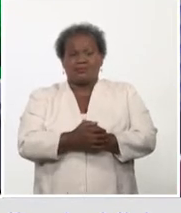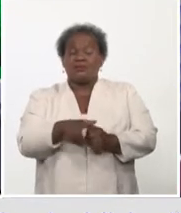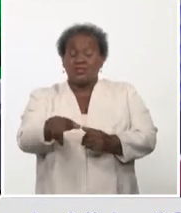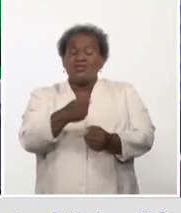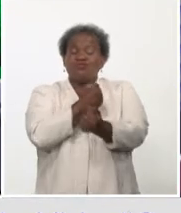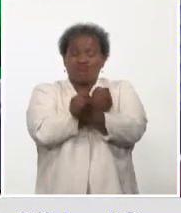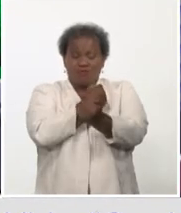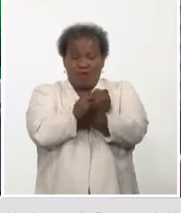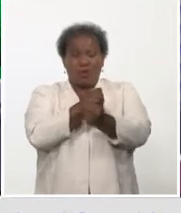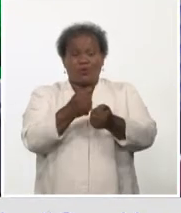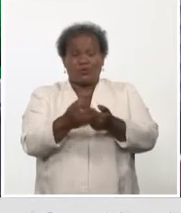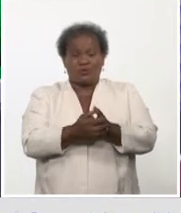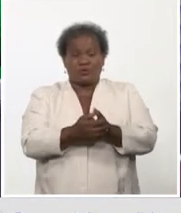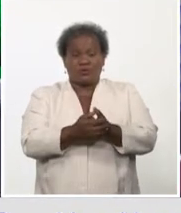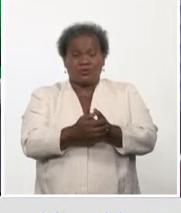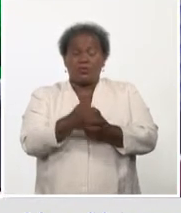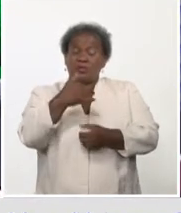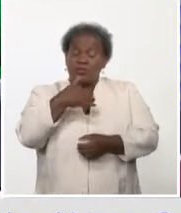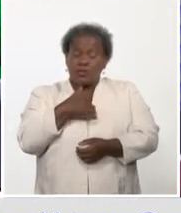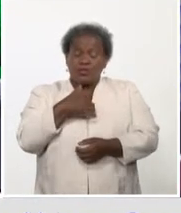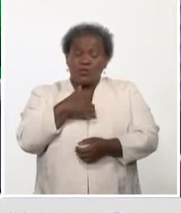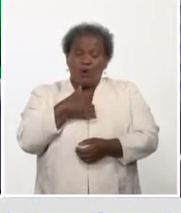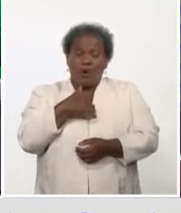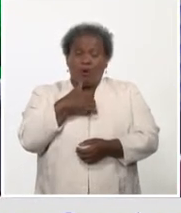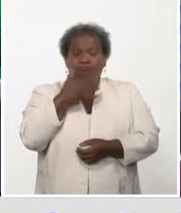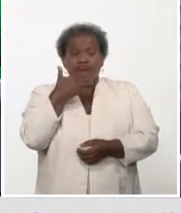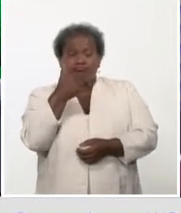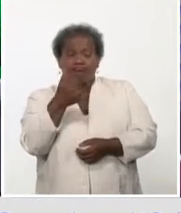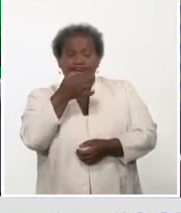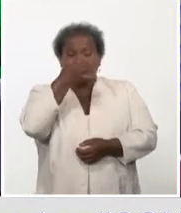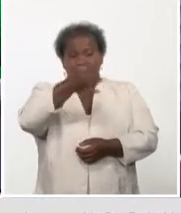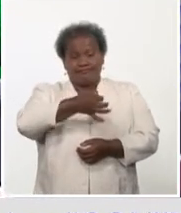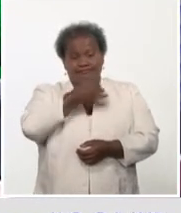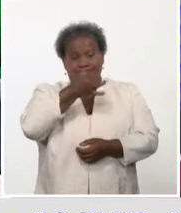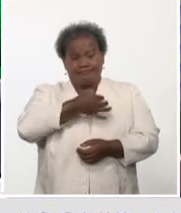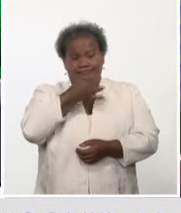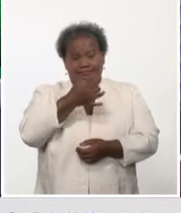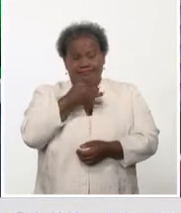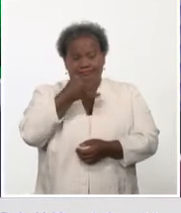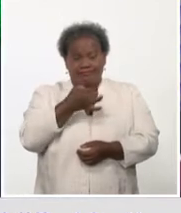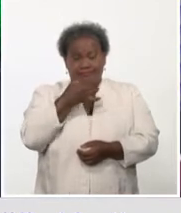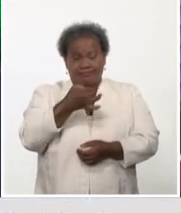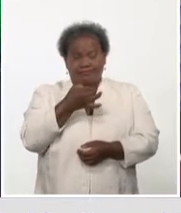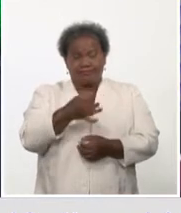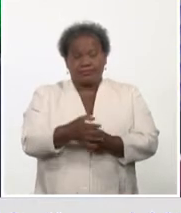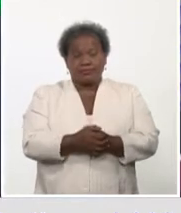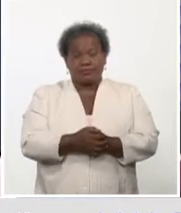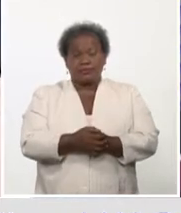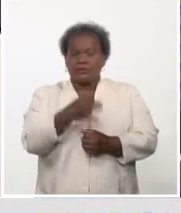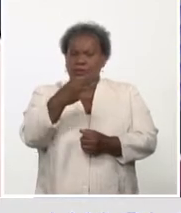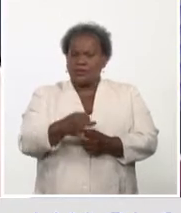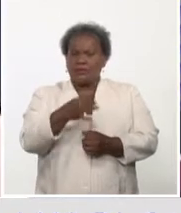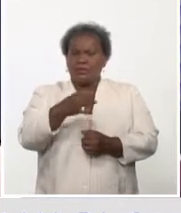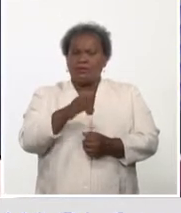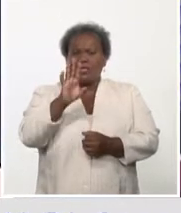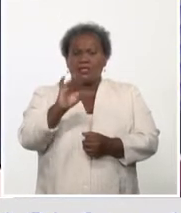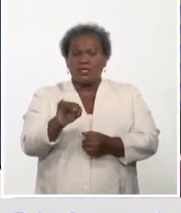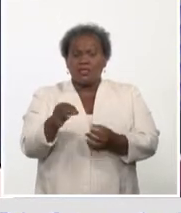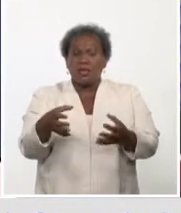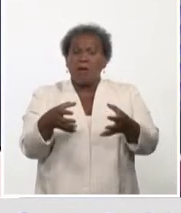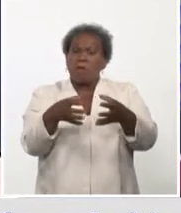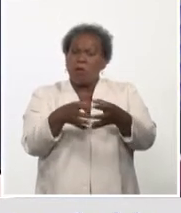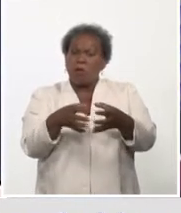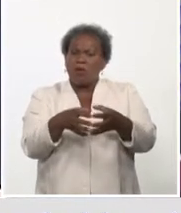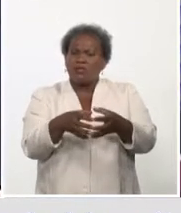Yo quisiera hacer referencia, como habíamos comenzado la entrevista, porque siempre decimos que es una población de riesgo, vulnerable.